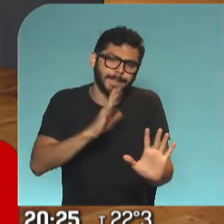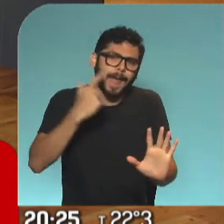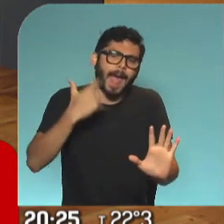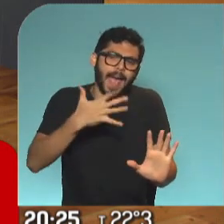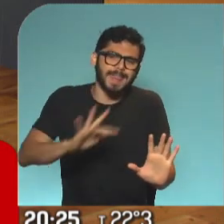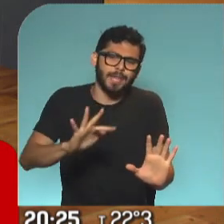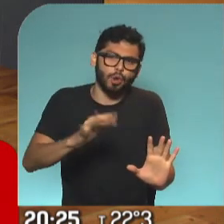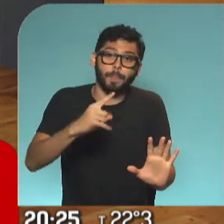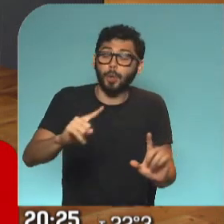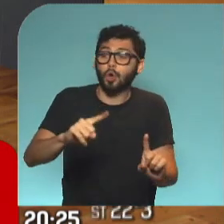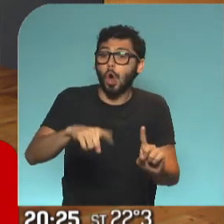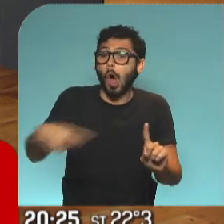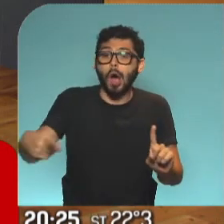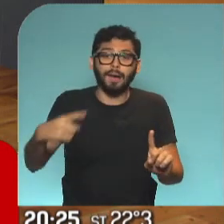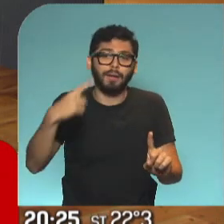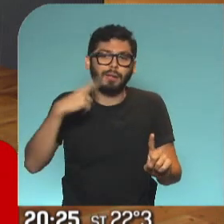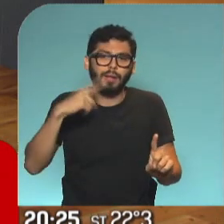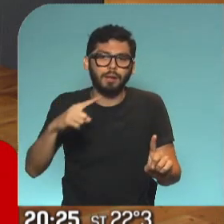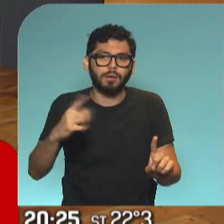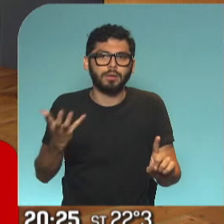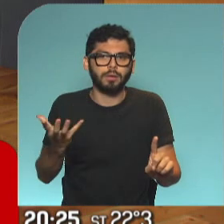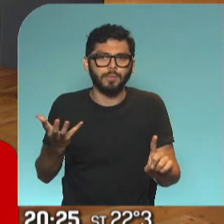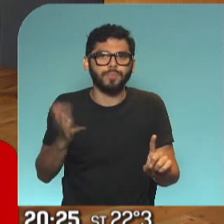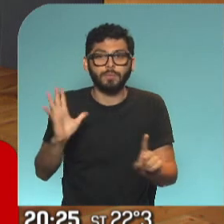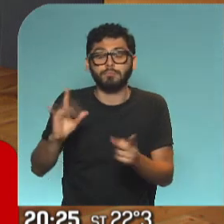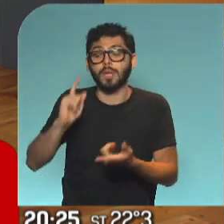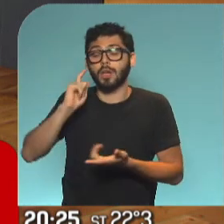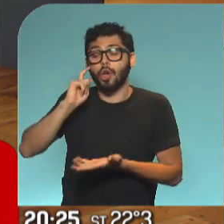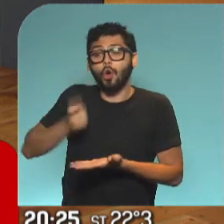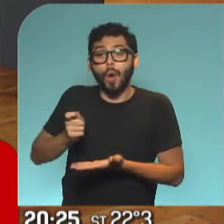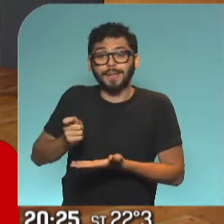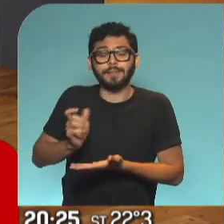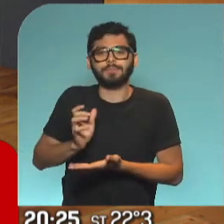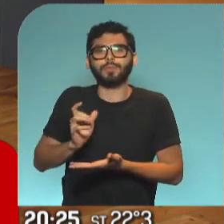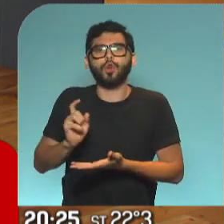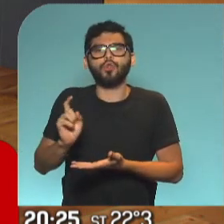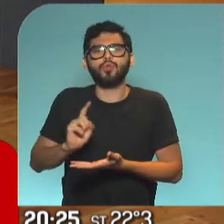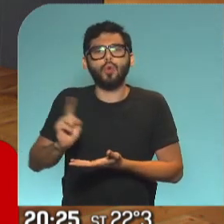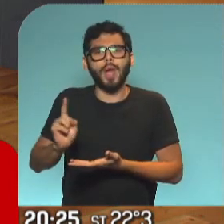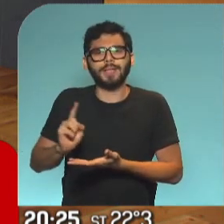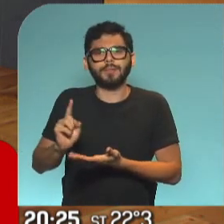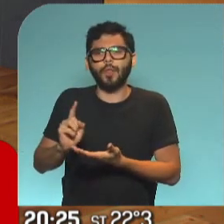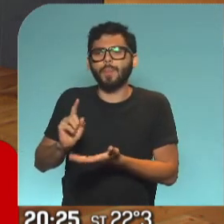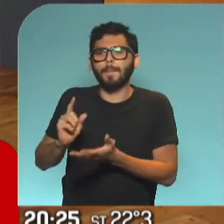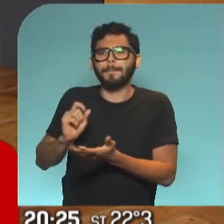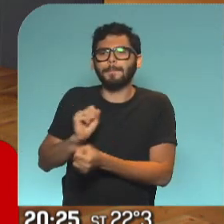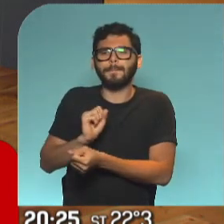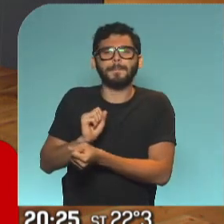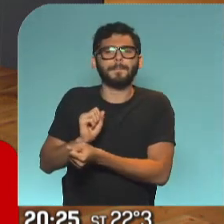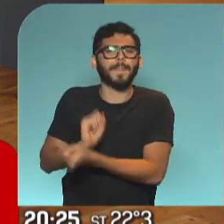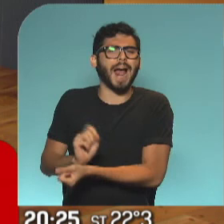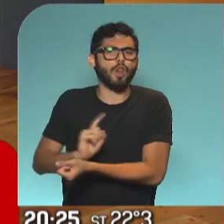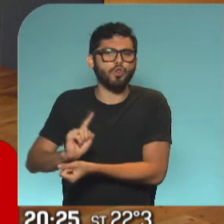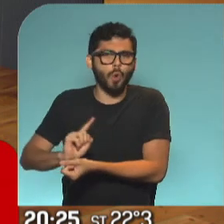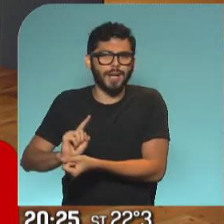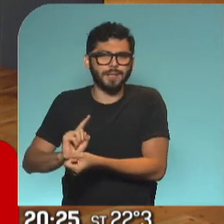que se puede generar. Es un abordaje integral que no lo resuelve, como solemos decirlo, no resuelve el derecho penal. Una línea más. La